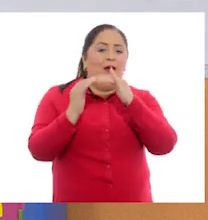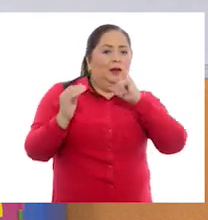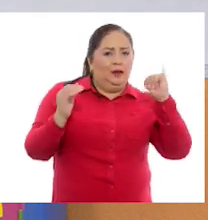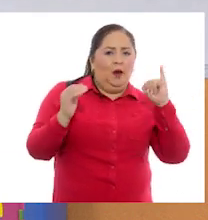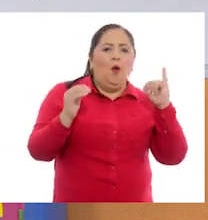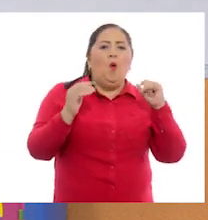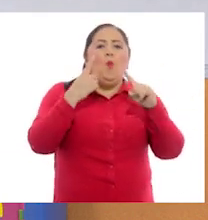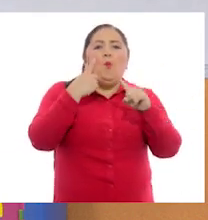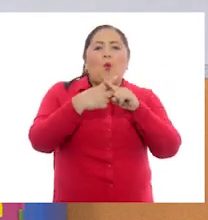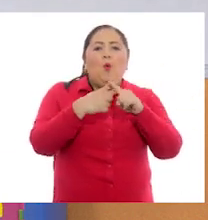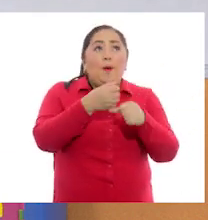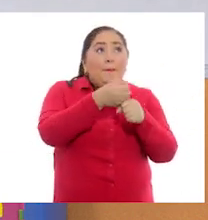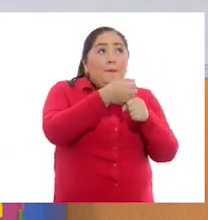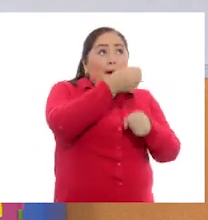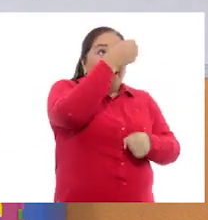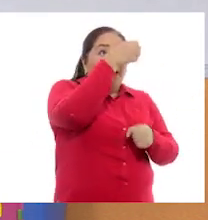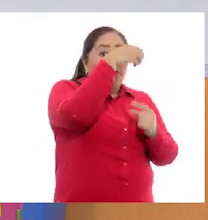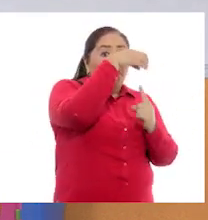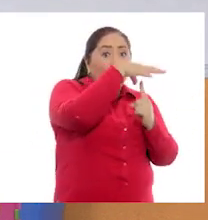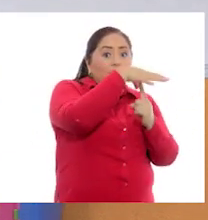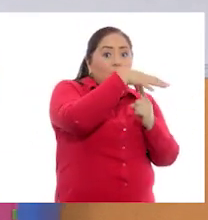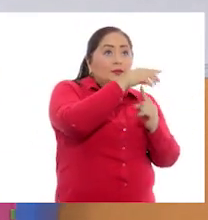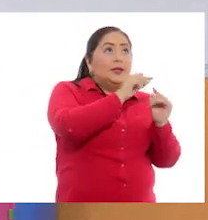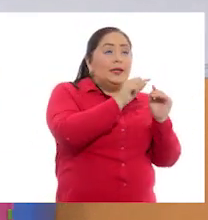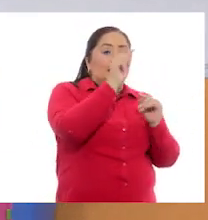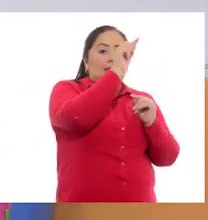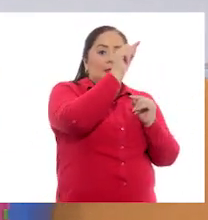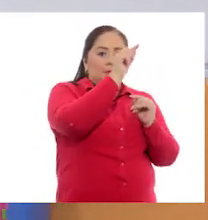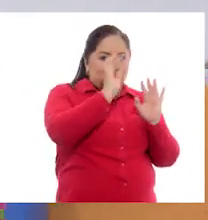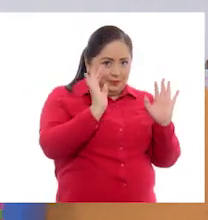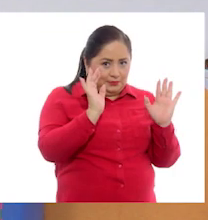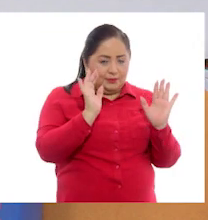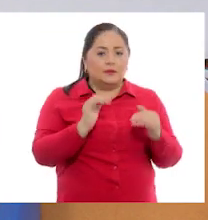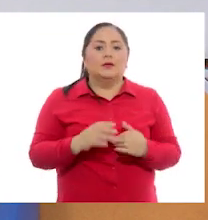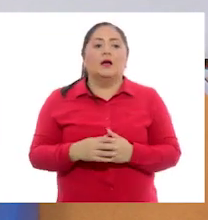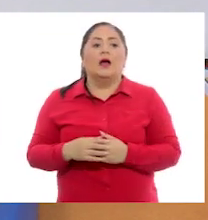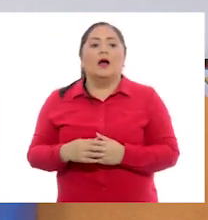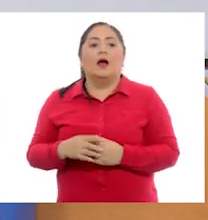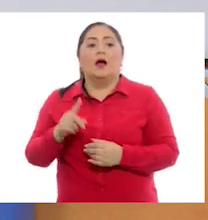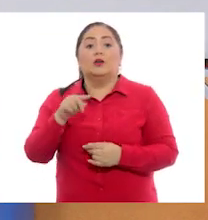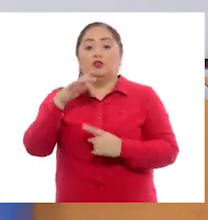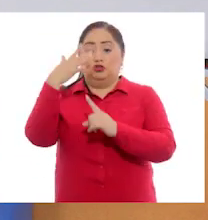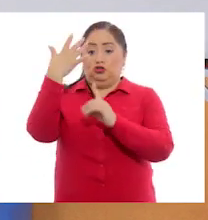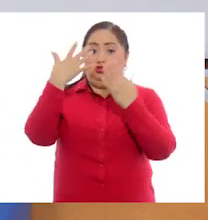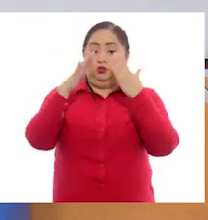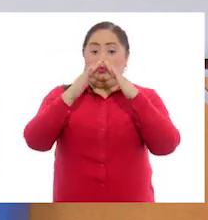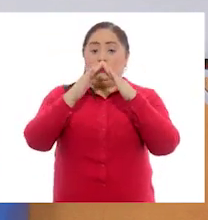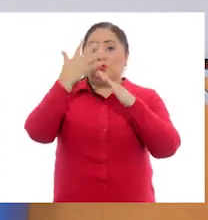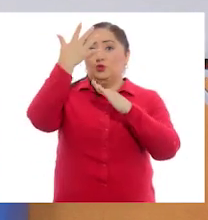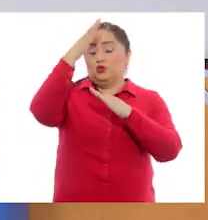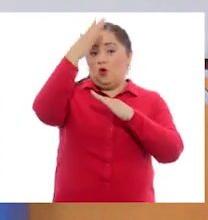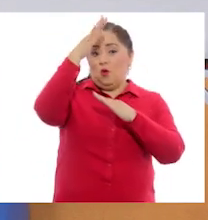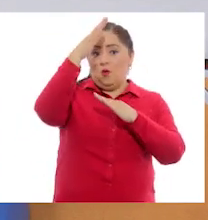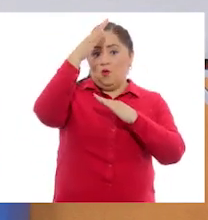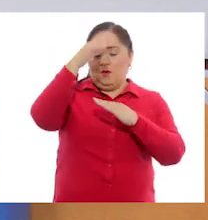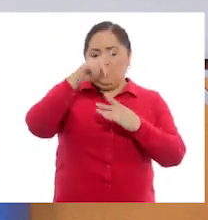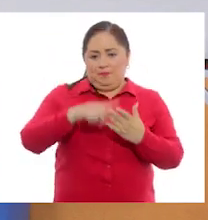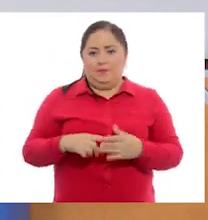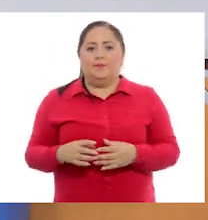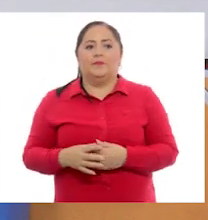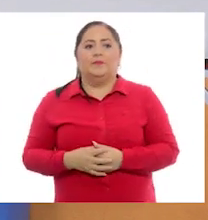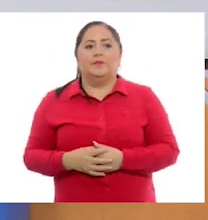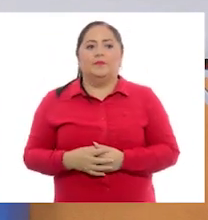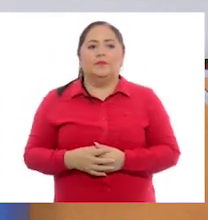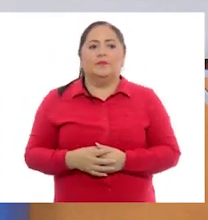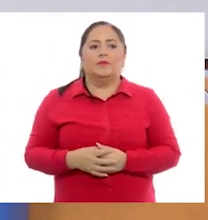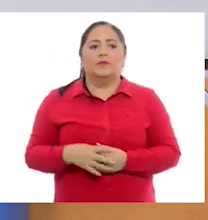con un paraguas arriba del zapato. Arriba del zapato. Muy bien, Pili. El sol también está arriba de la casa.